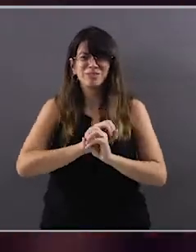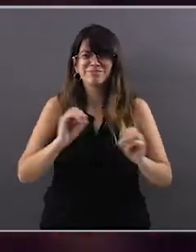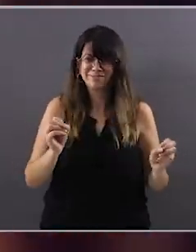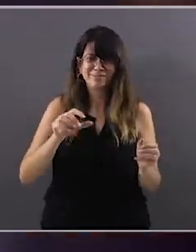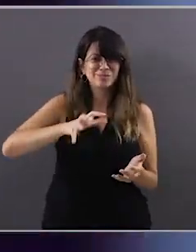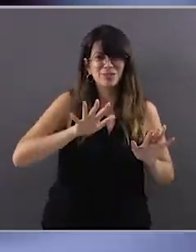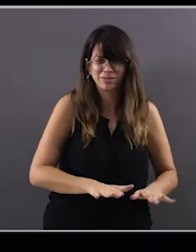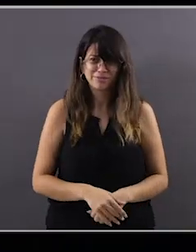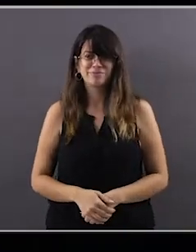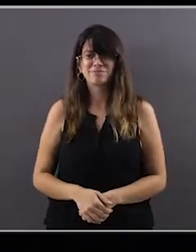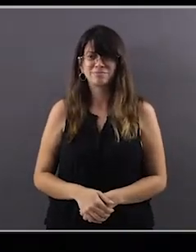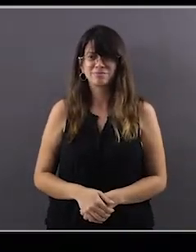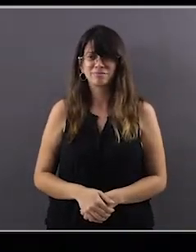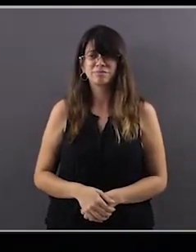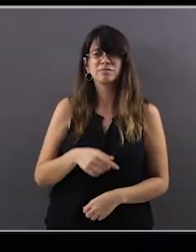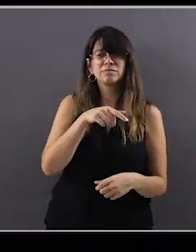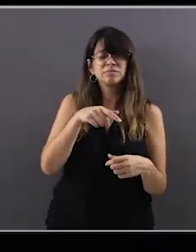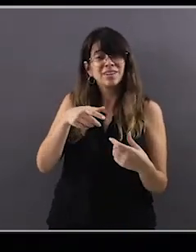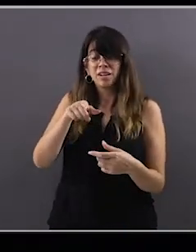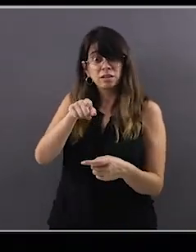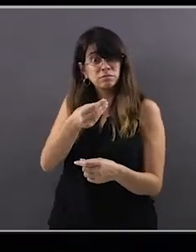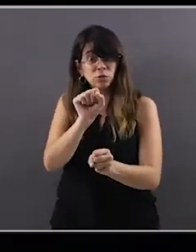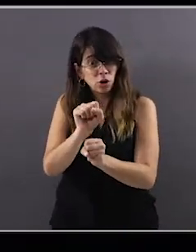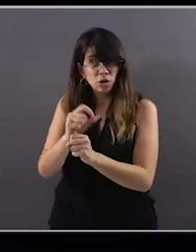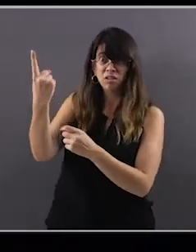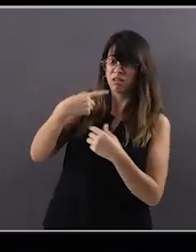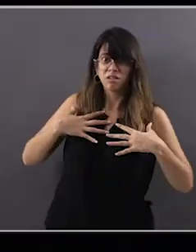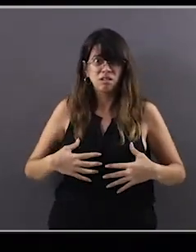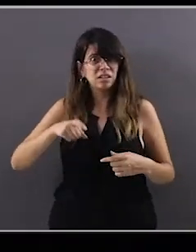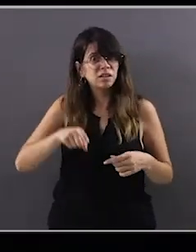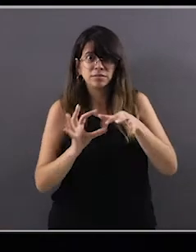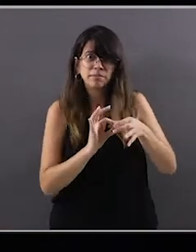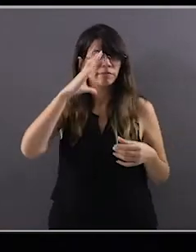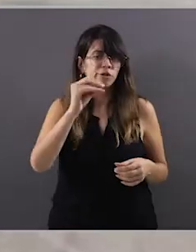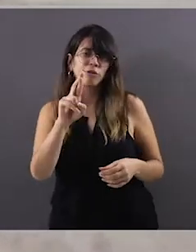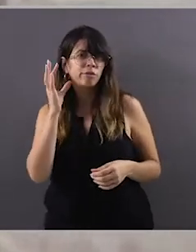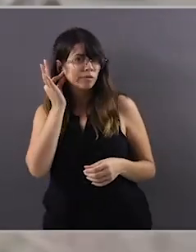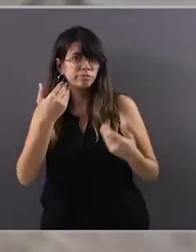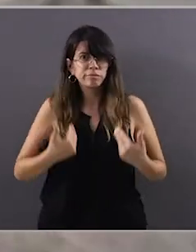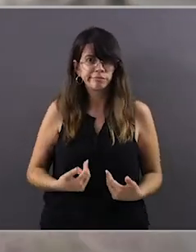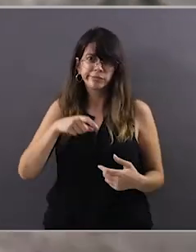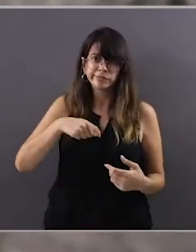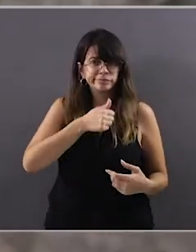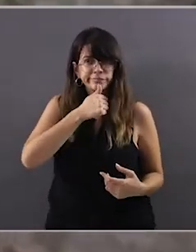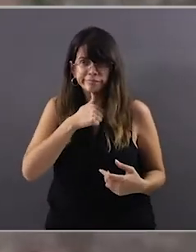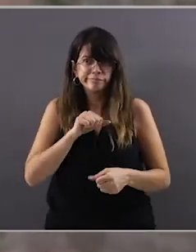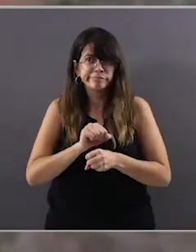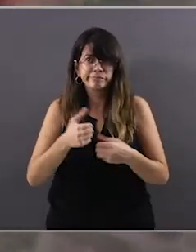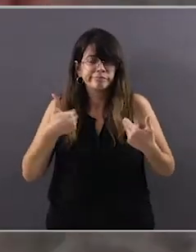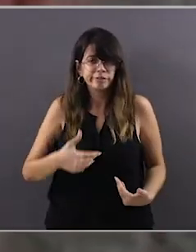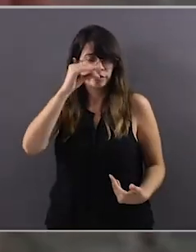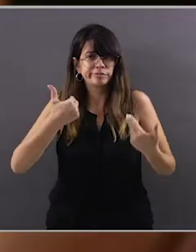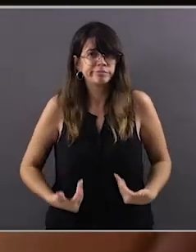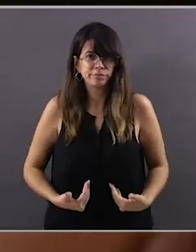desarrollo humano. A veces para poder trabajar, para poder insertarte, te tenés que disfrazar. Tuve que empezar a trabajar vestida de barba.